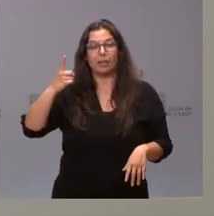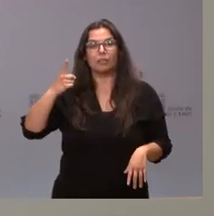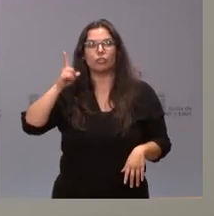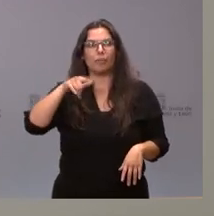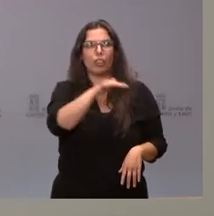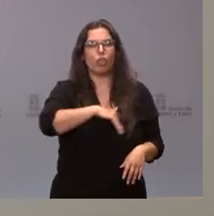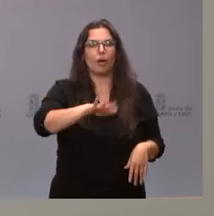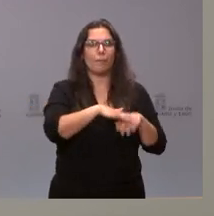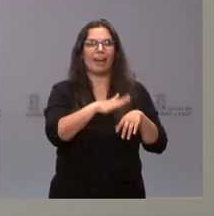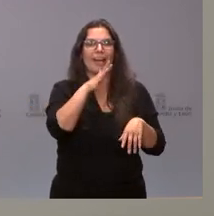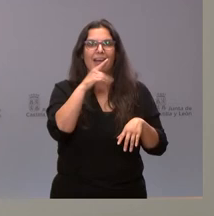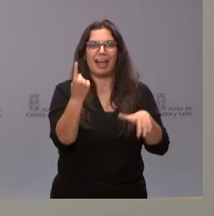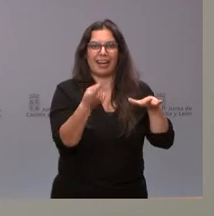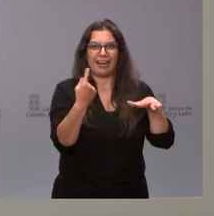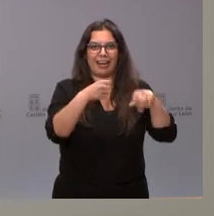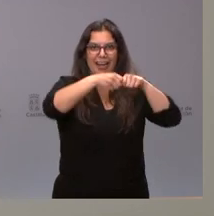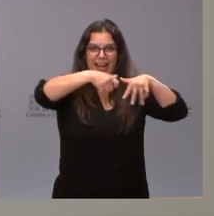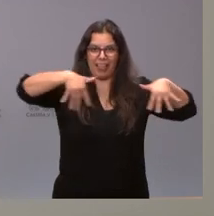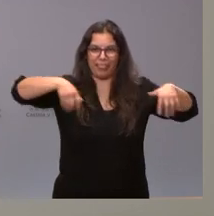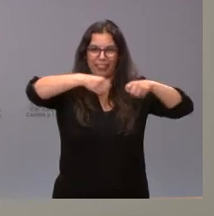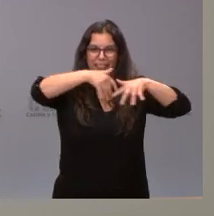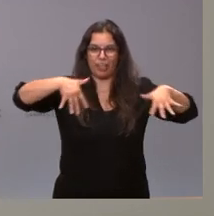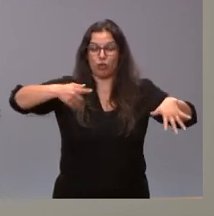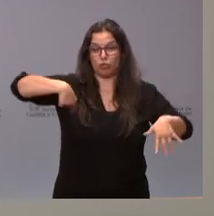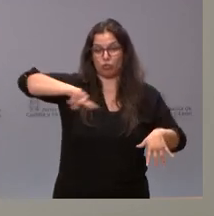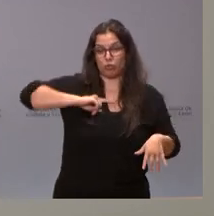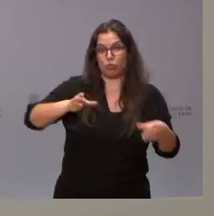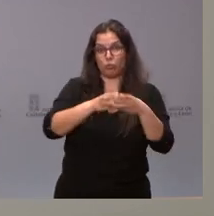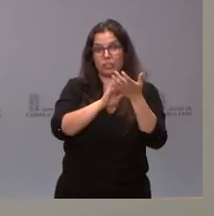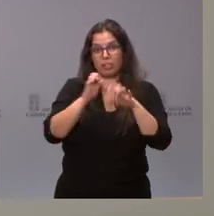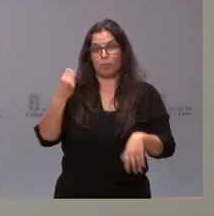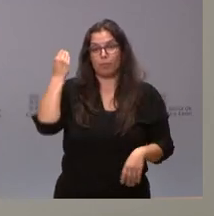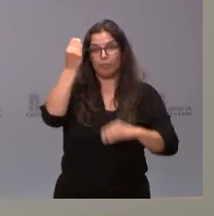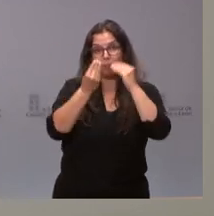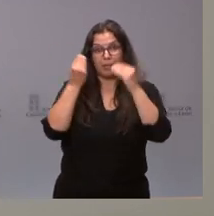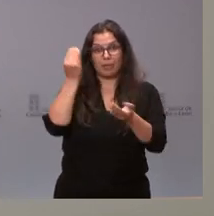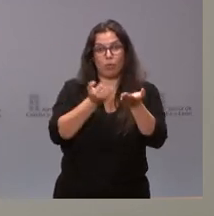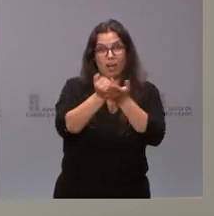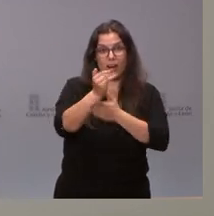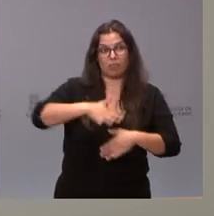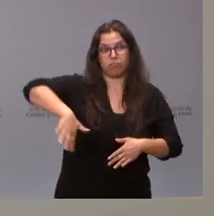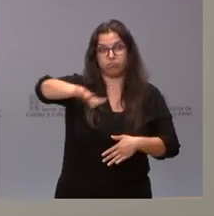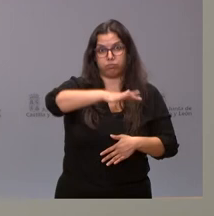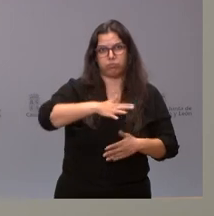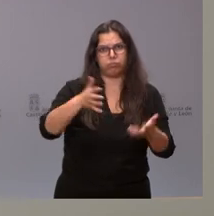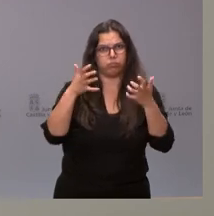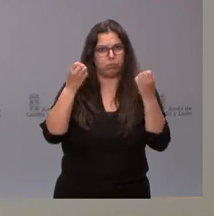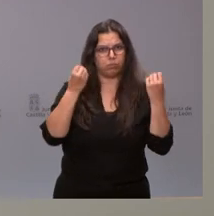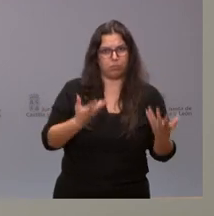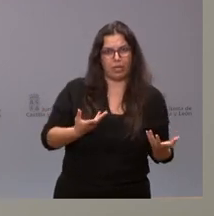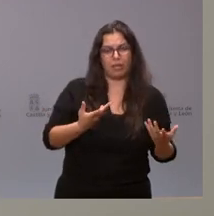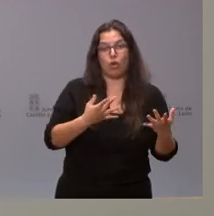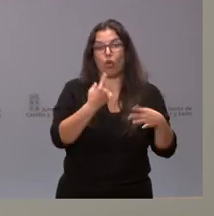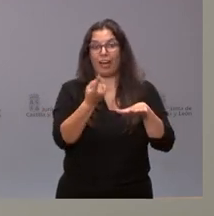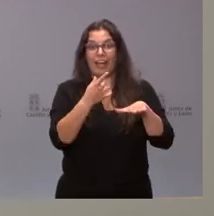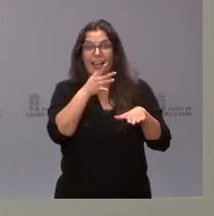regadío. Aquí la opinión de la Junta de Castilla y León es que estas explotaciones agrarias de alta rentabilidad y las tierras de regadío